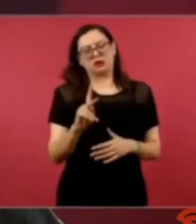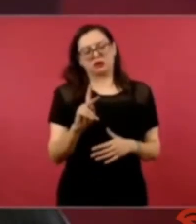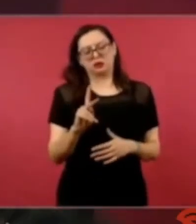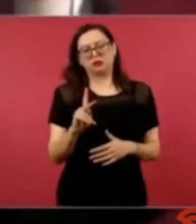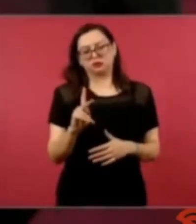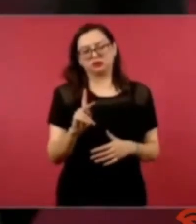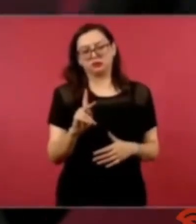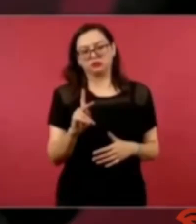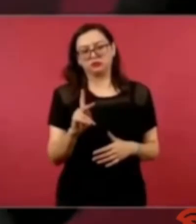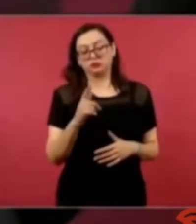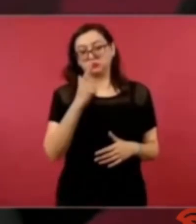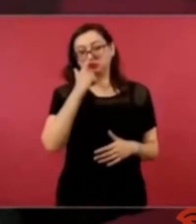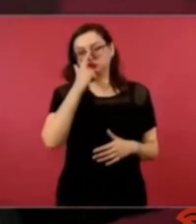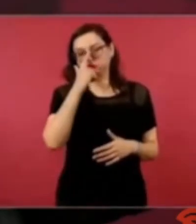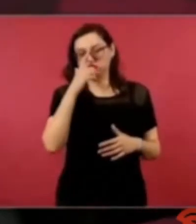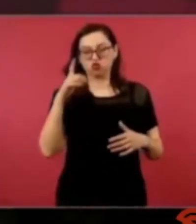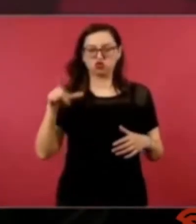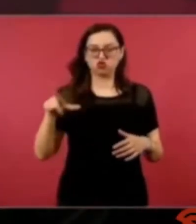aparato ¿no?